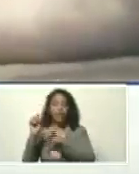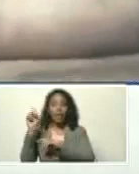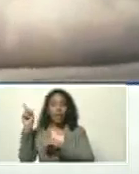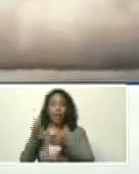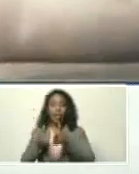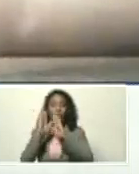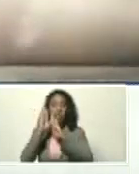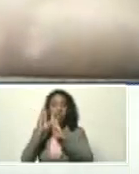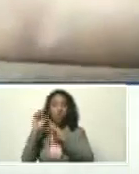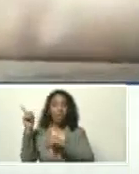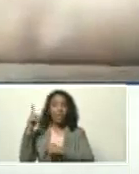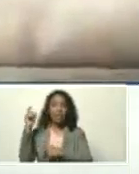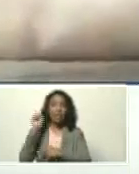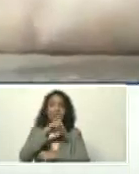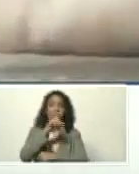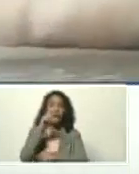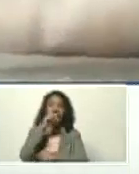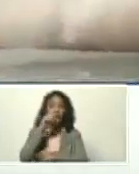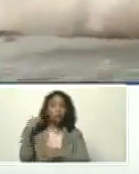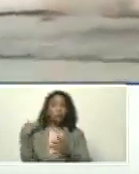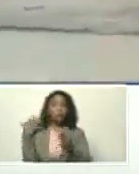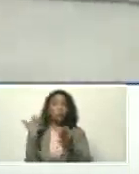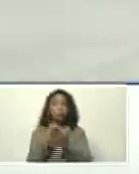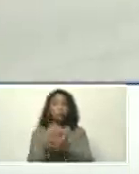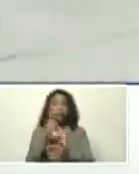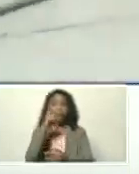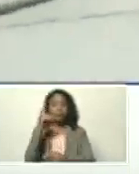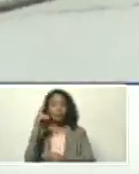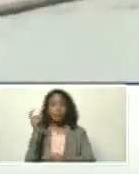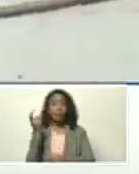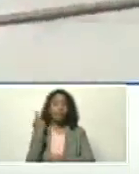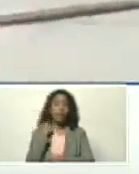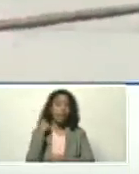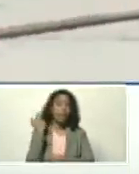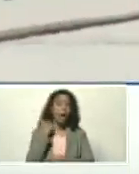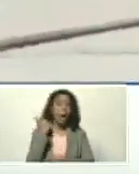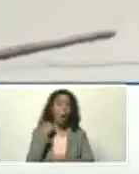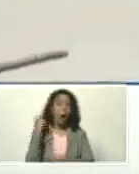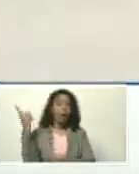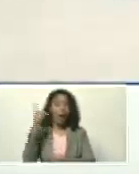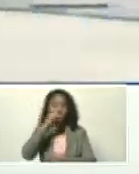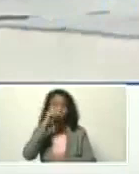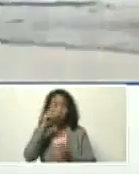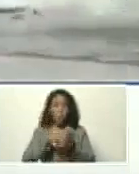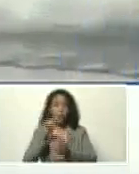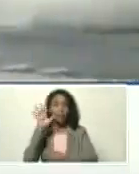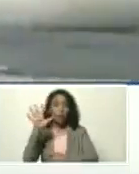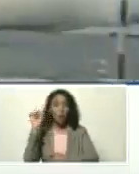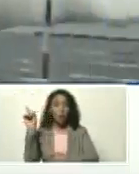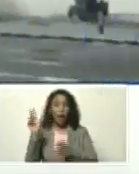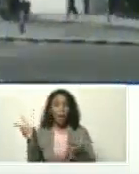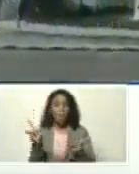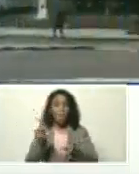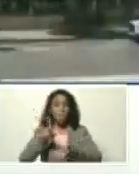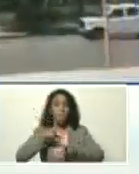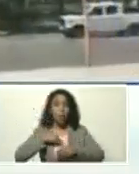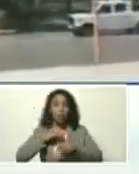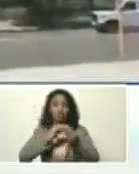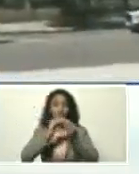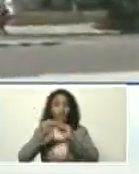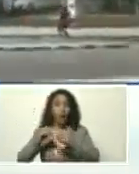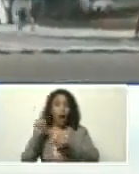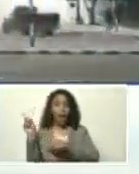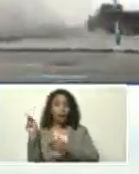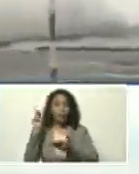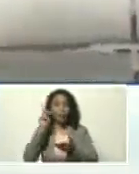una edificación, de más de 100 años, 100 y dele, en el año, 2005, fue adaptado, bueno, ahí